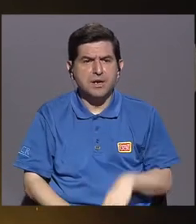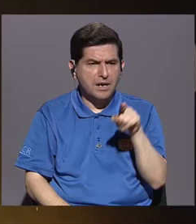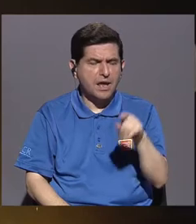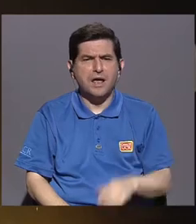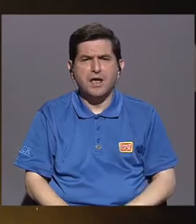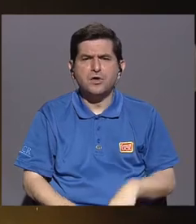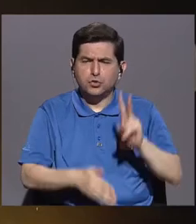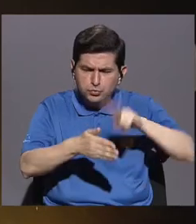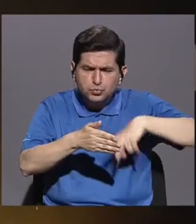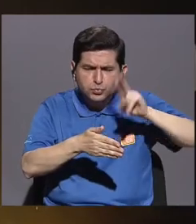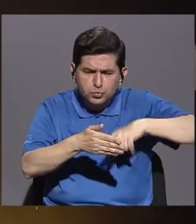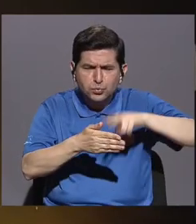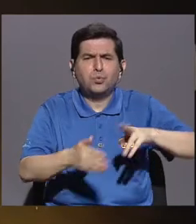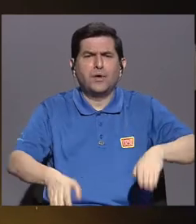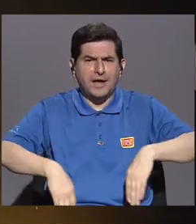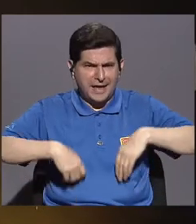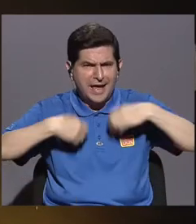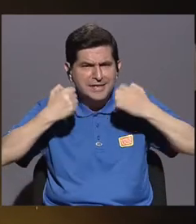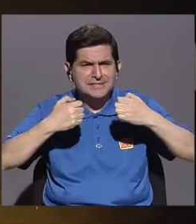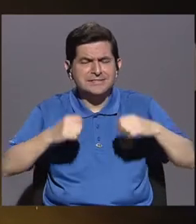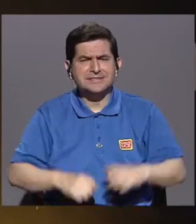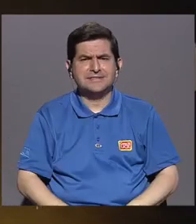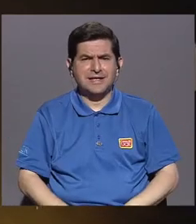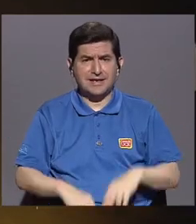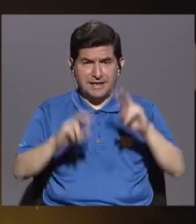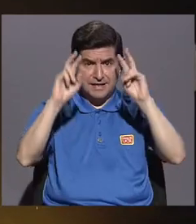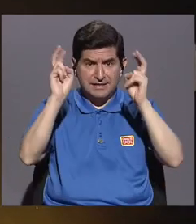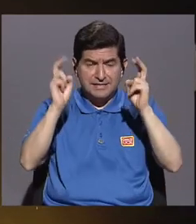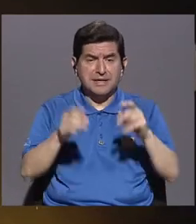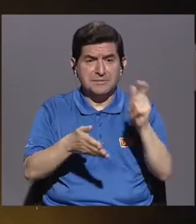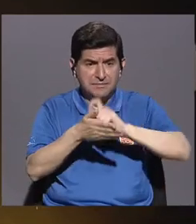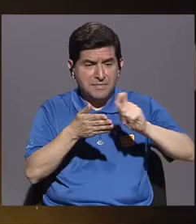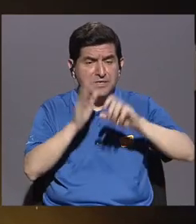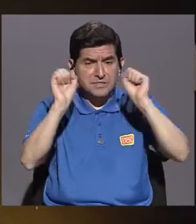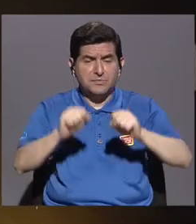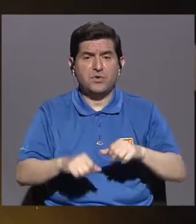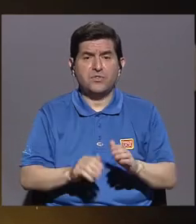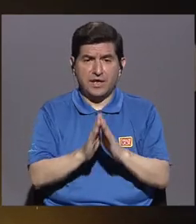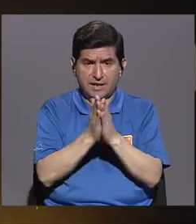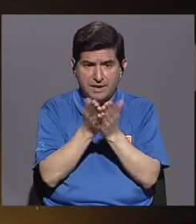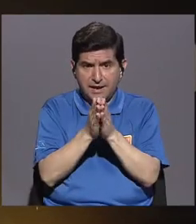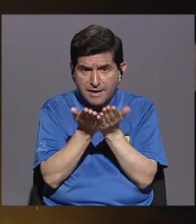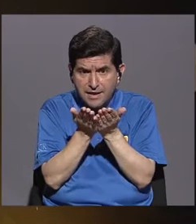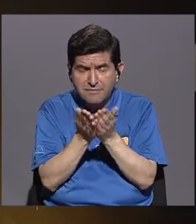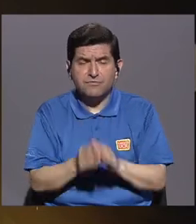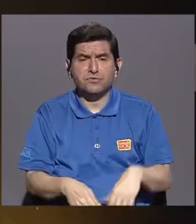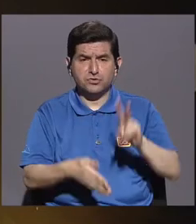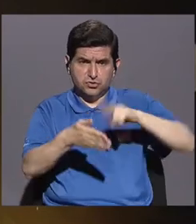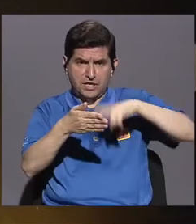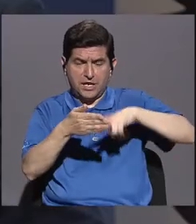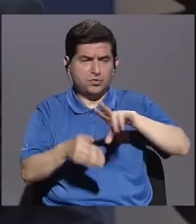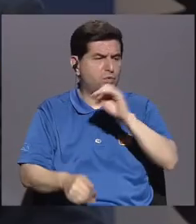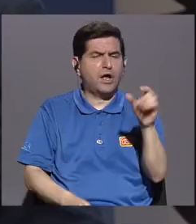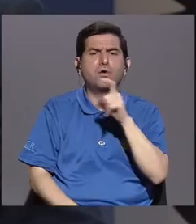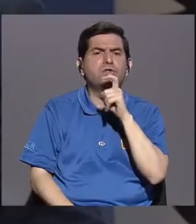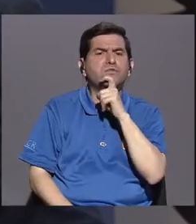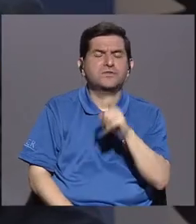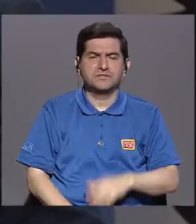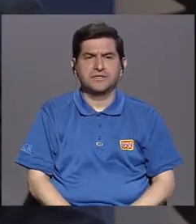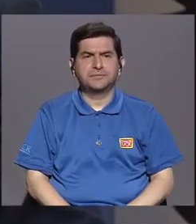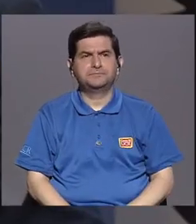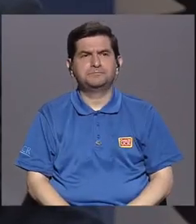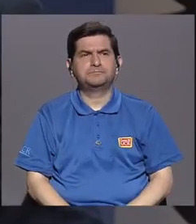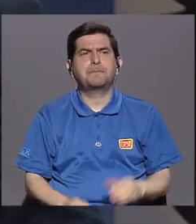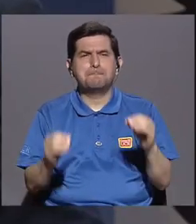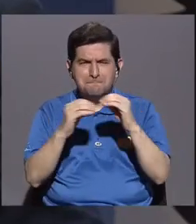mucha literatura, existen títulos disponibles en nuestras escuelas para que los niños lean o es una cosa muy difícil? Se puede